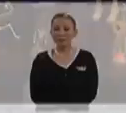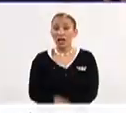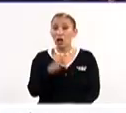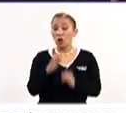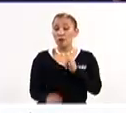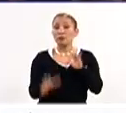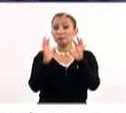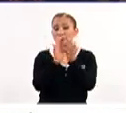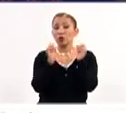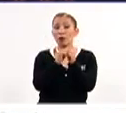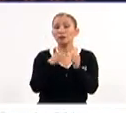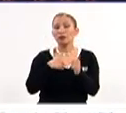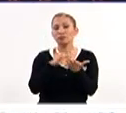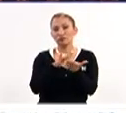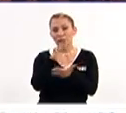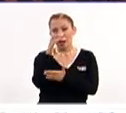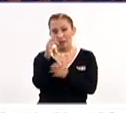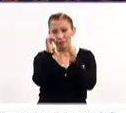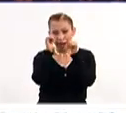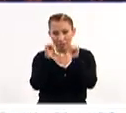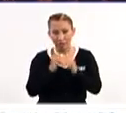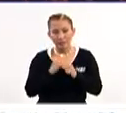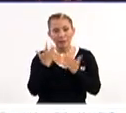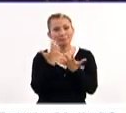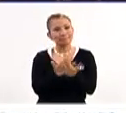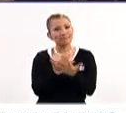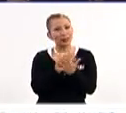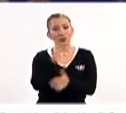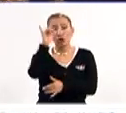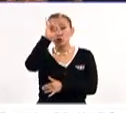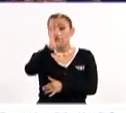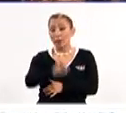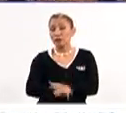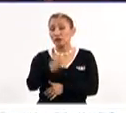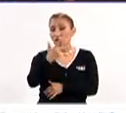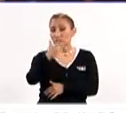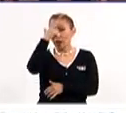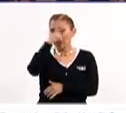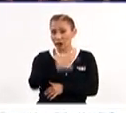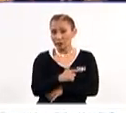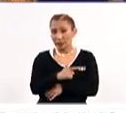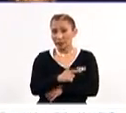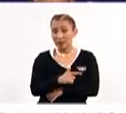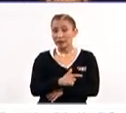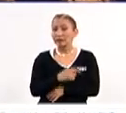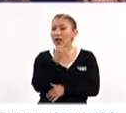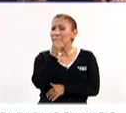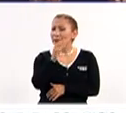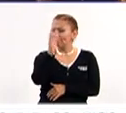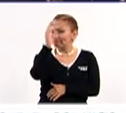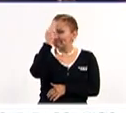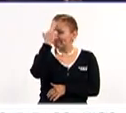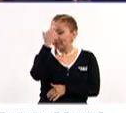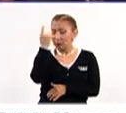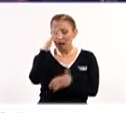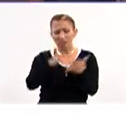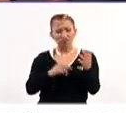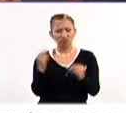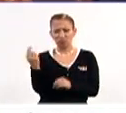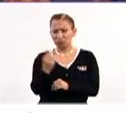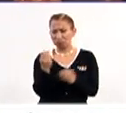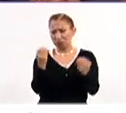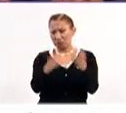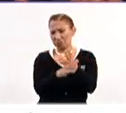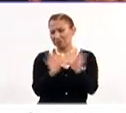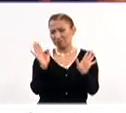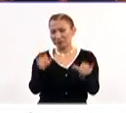Llegamos al final de Cuenta Conmigo. Les agradecemos su atención y los esperamos todos los jueves a las ocho de la noche. también recuerden que para leer no